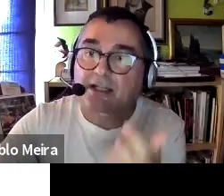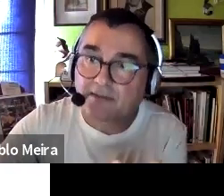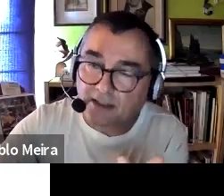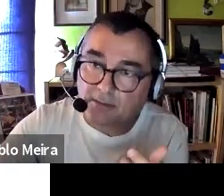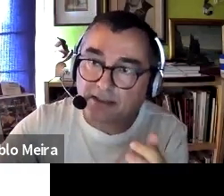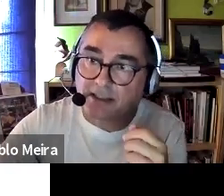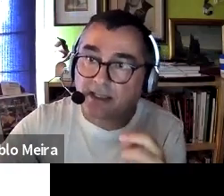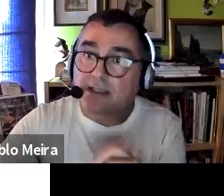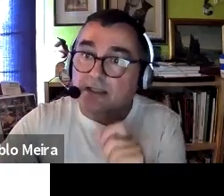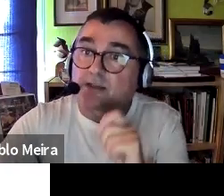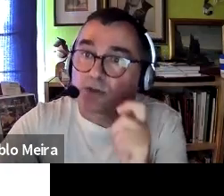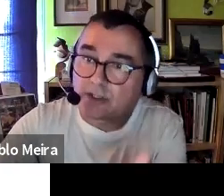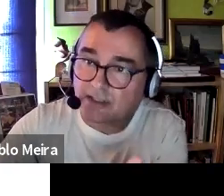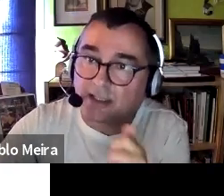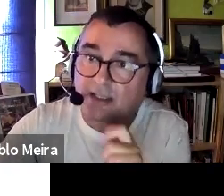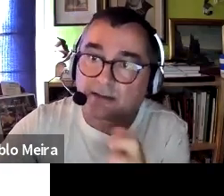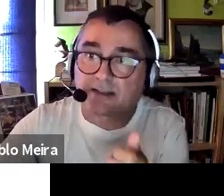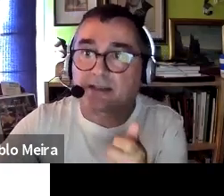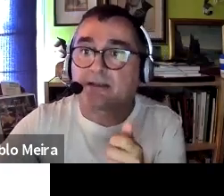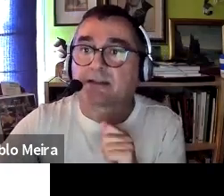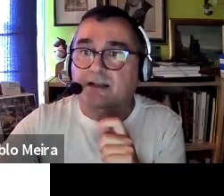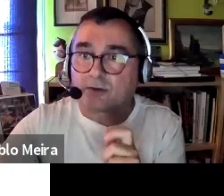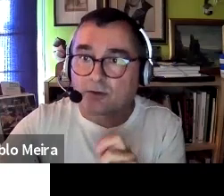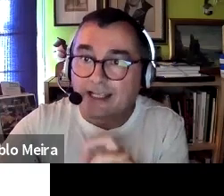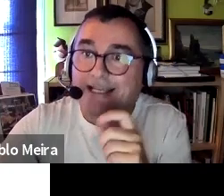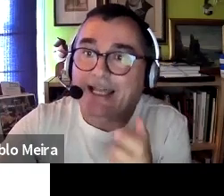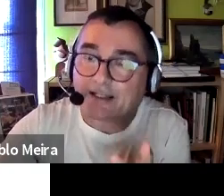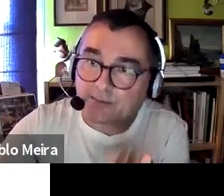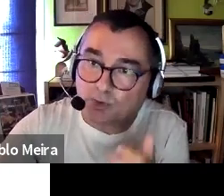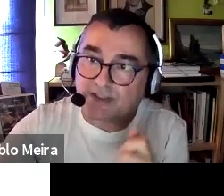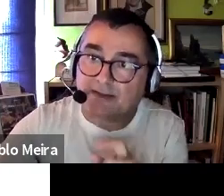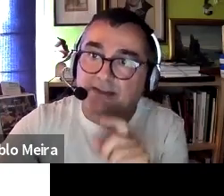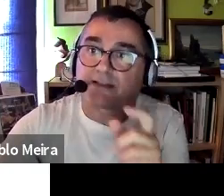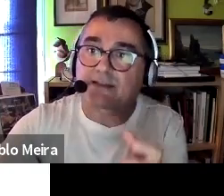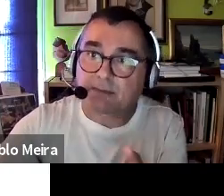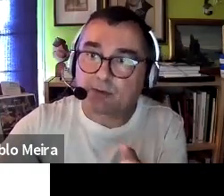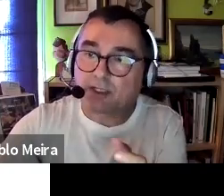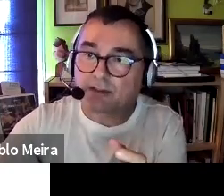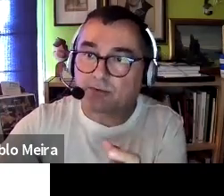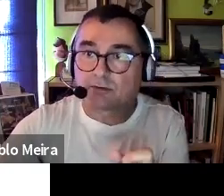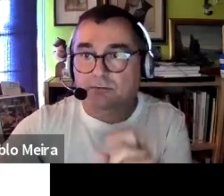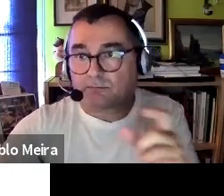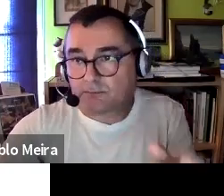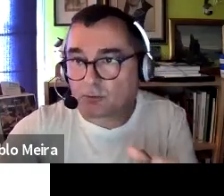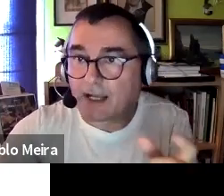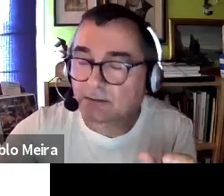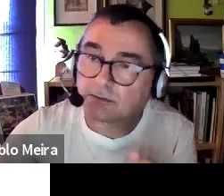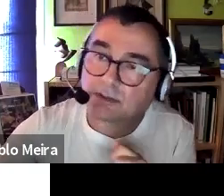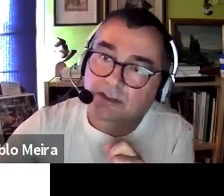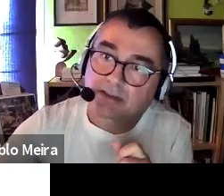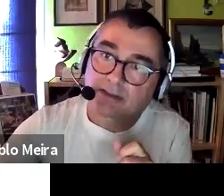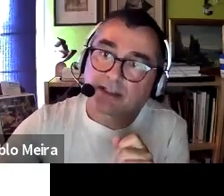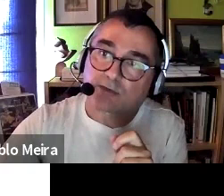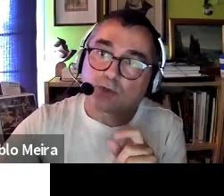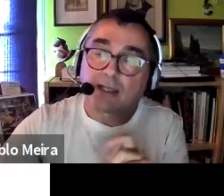la emergencia climática y dentro de esa integración la respuesta desde el sistema educativo formal,